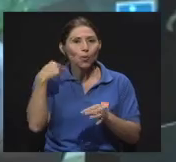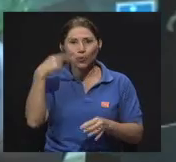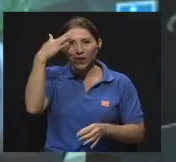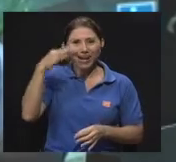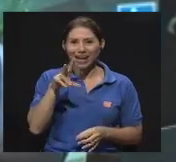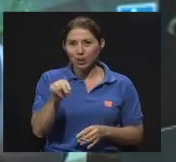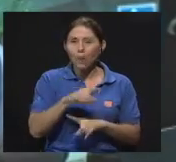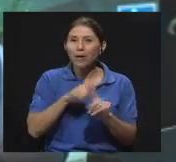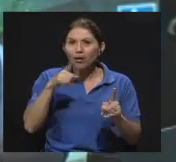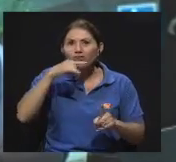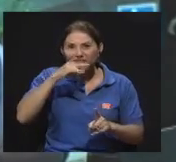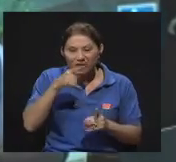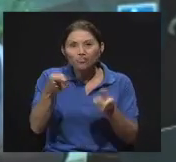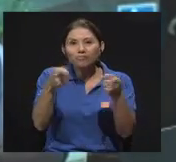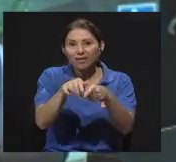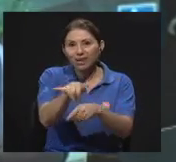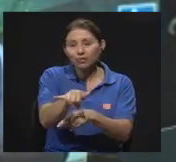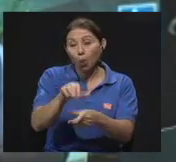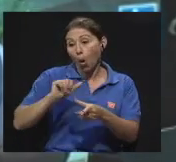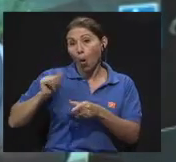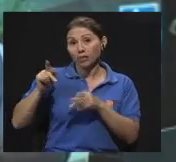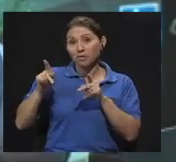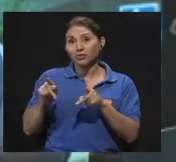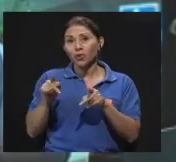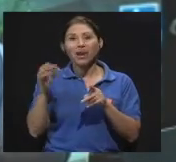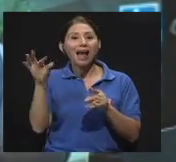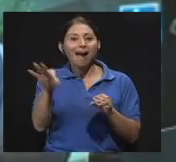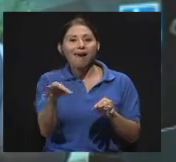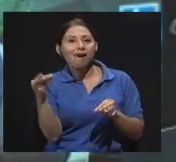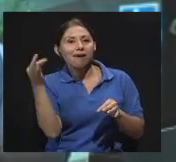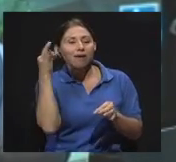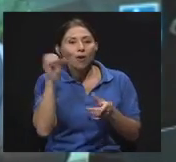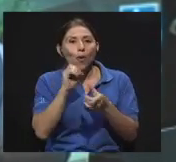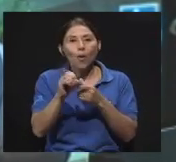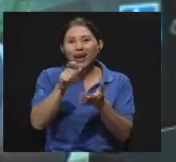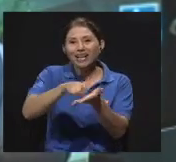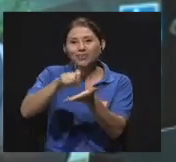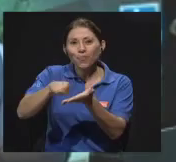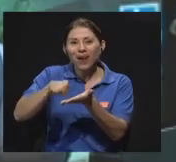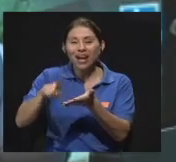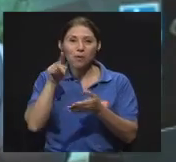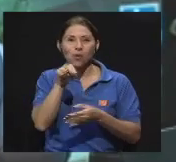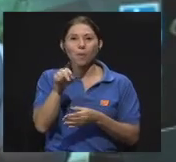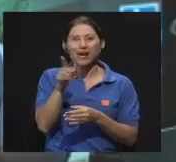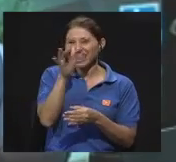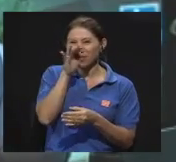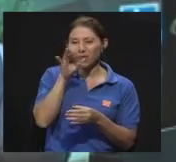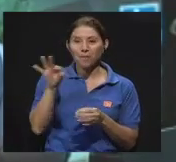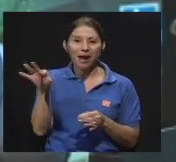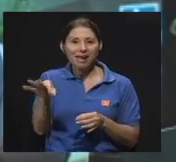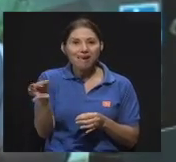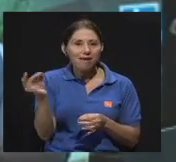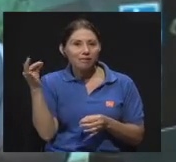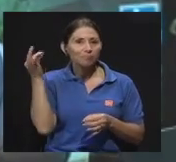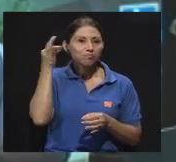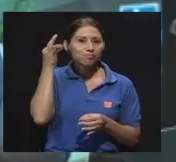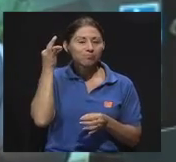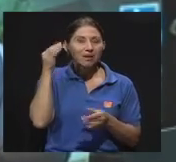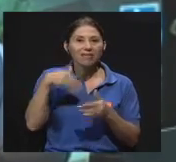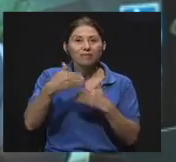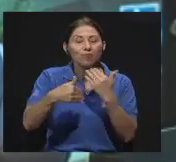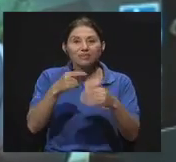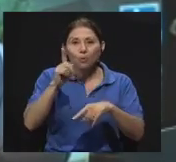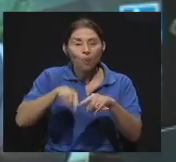introducen cosas, o bien un hermano le introduce, o en la escuela, un compañero en son de broma le introduce alguna cosa y no lo puede usar, entonces la